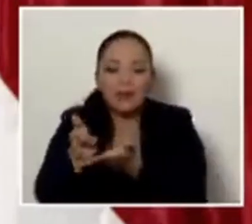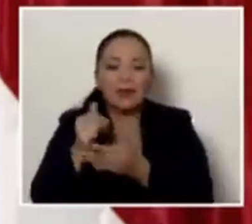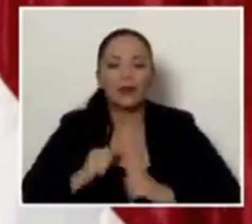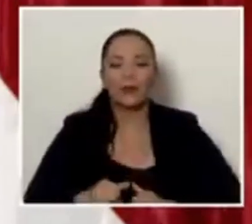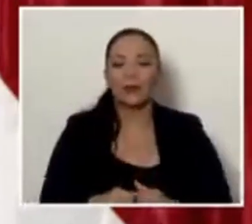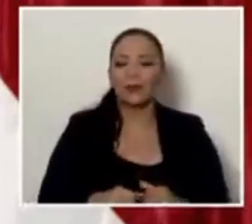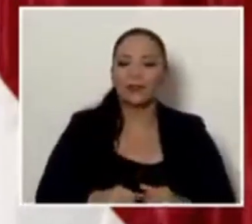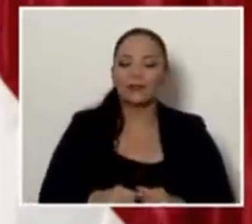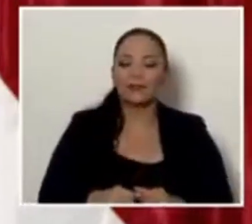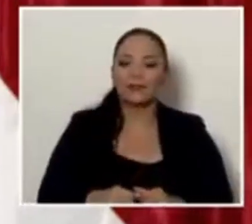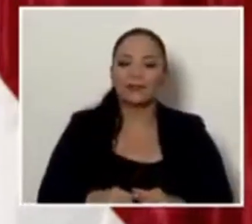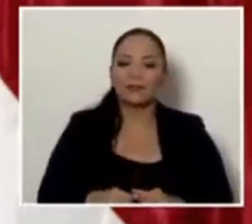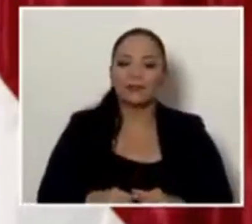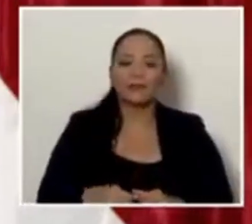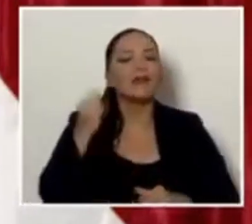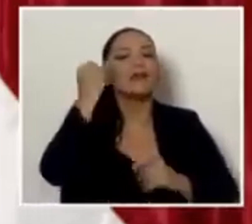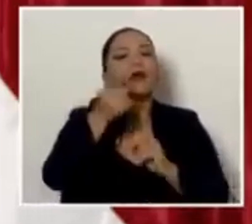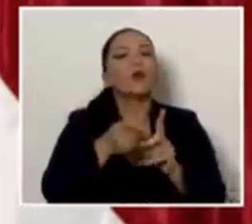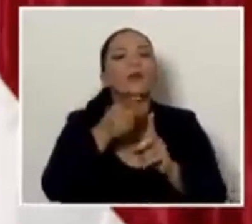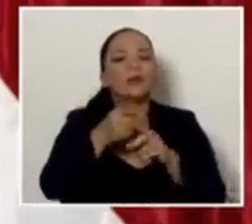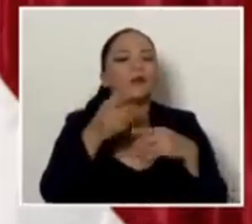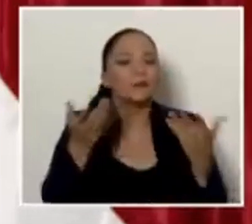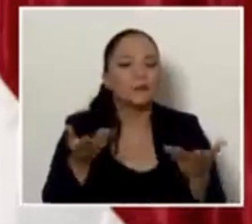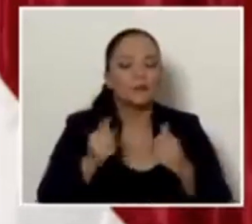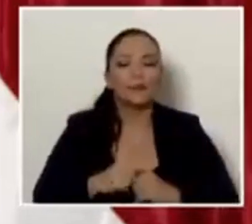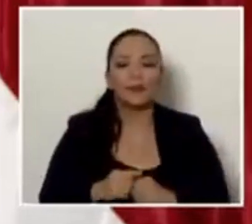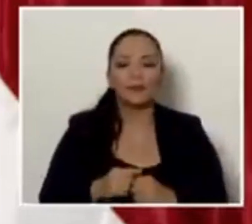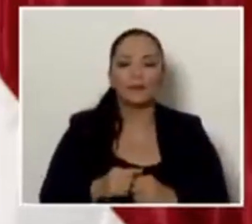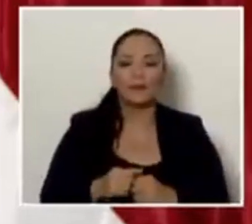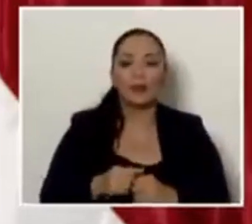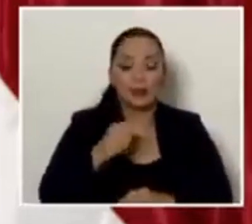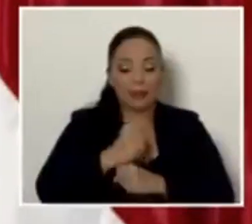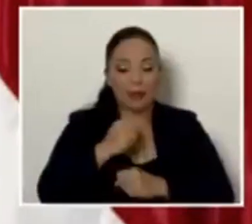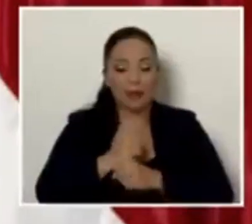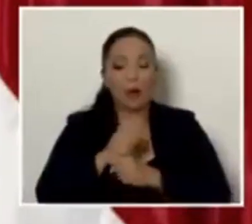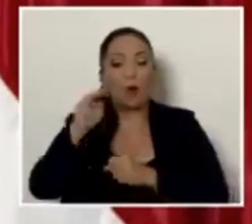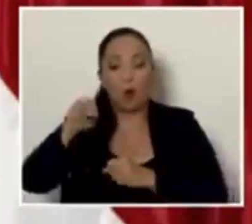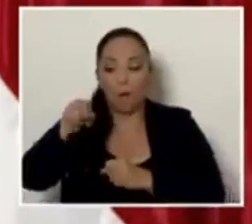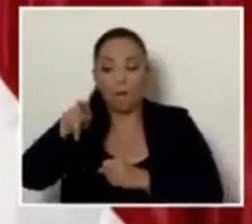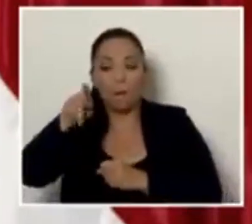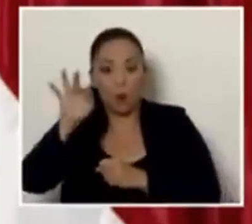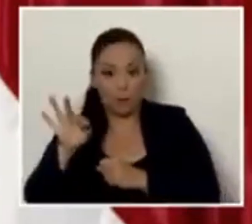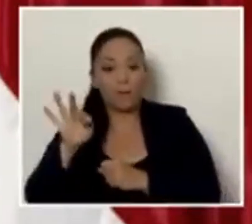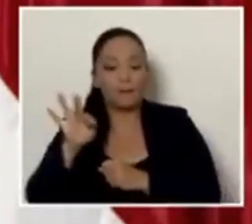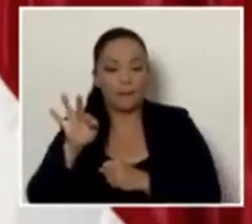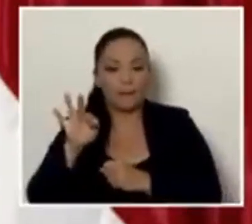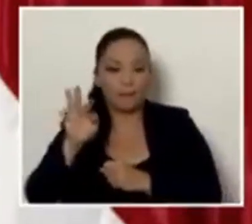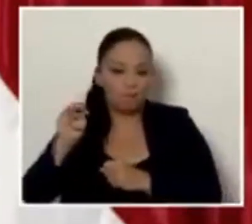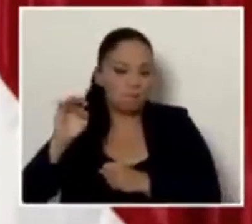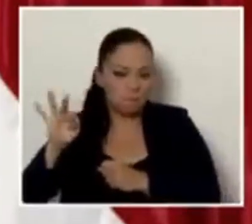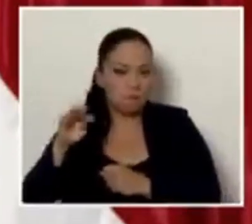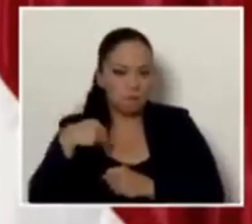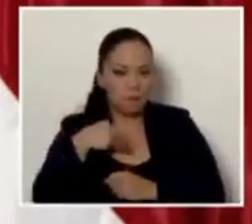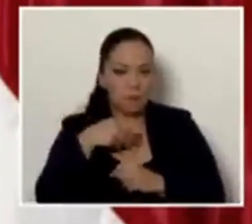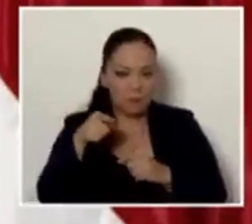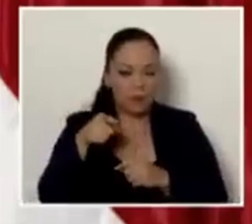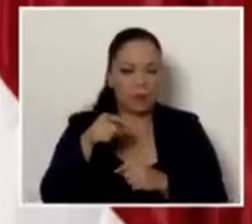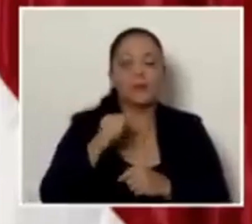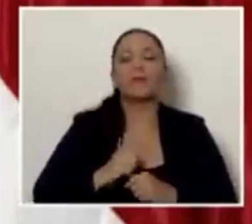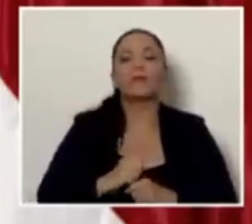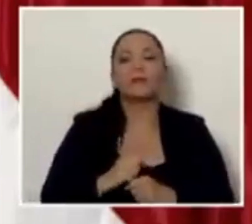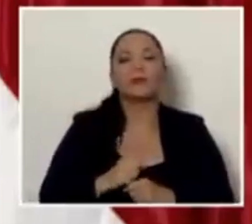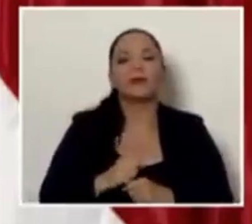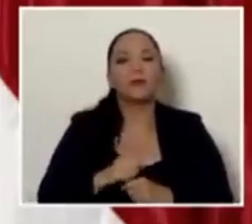el accionar del Ministerio de Obras Públicas y Transportes y la Policía de Tránsito, cuando